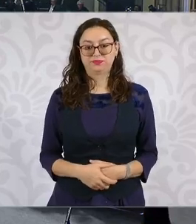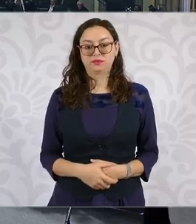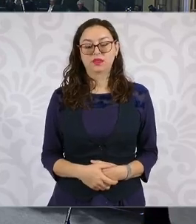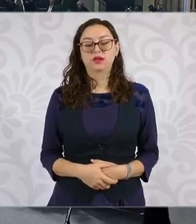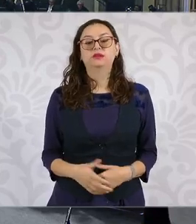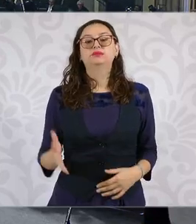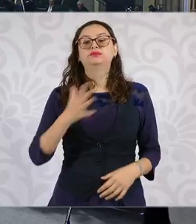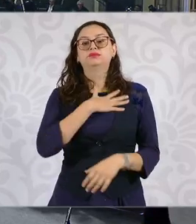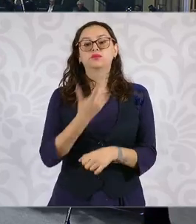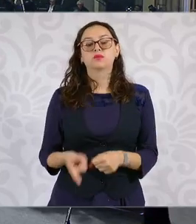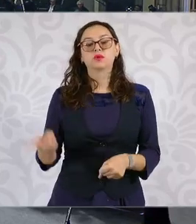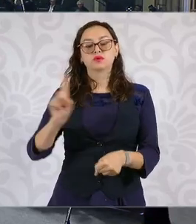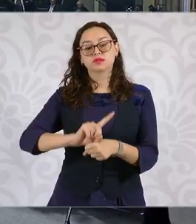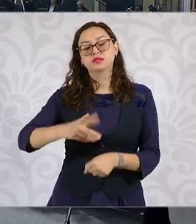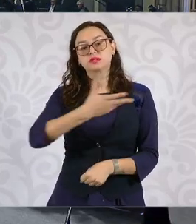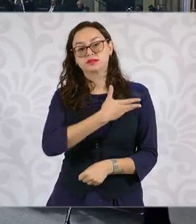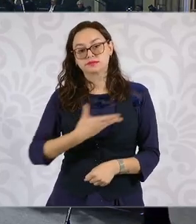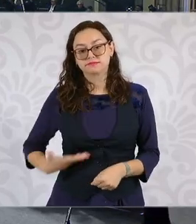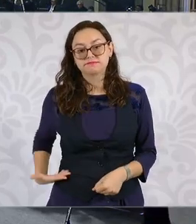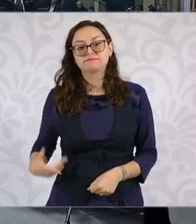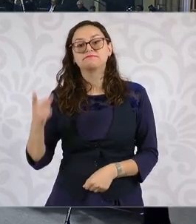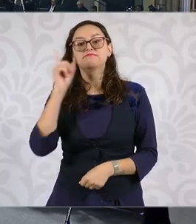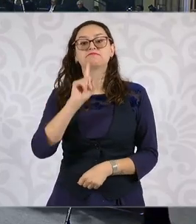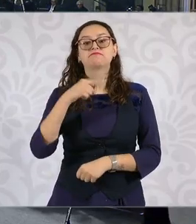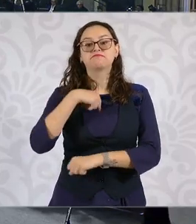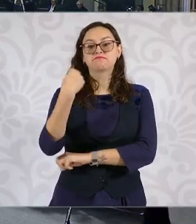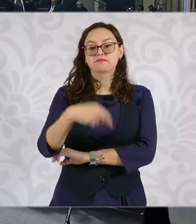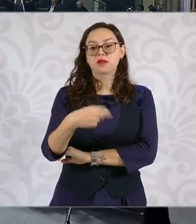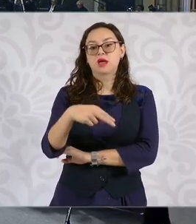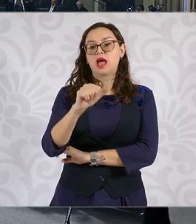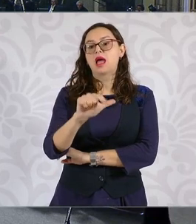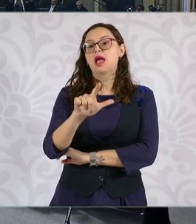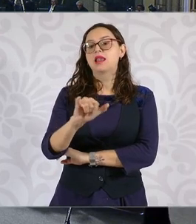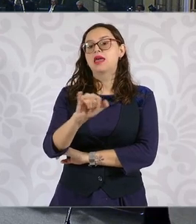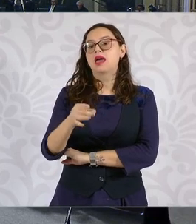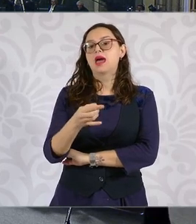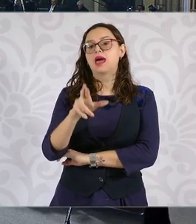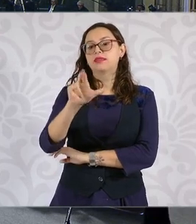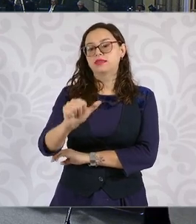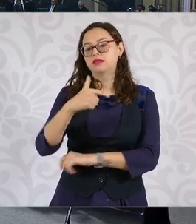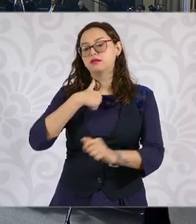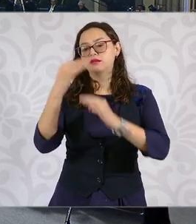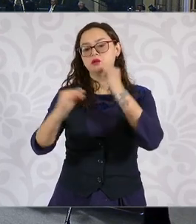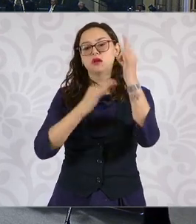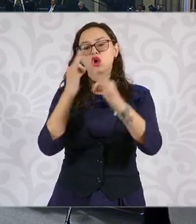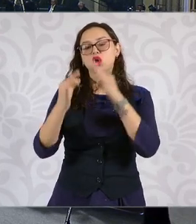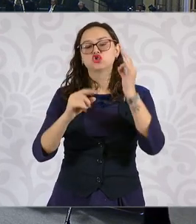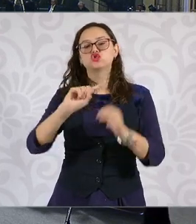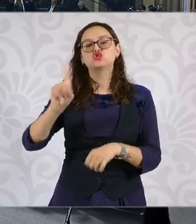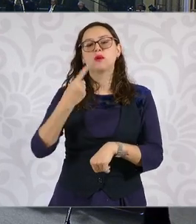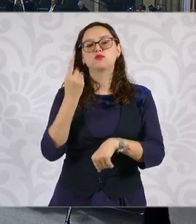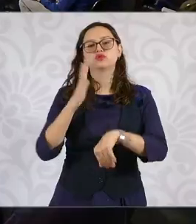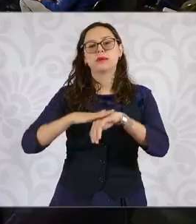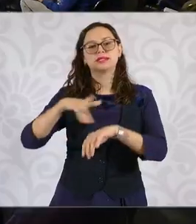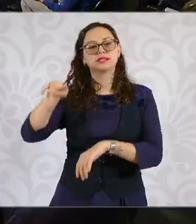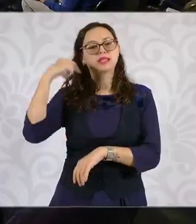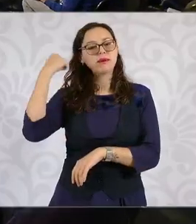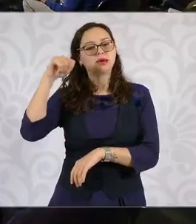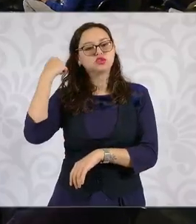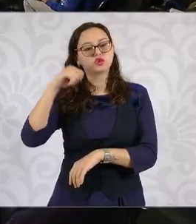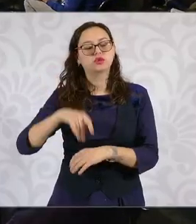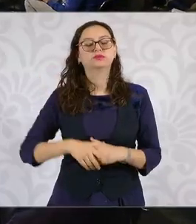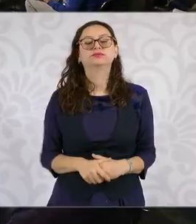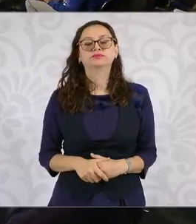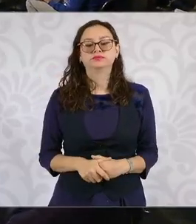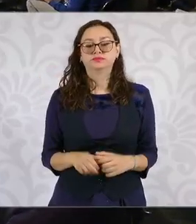Buenos días, presidenta. Alejandra Tornés para Somos Más Tabasco. Tengo tres preguntas. Presidenta, uno de los temas